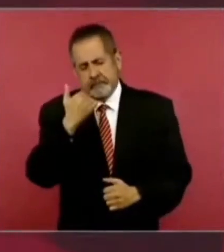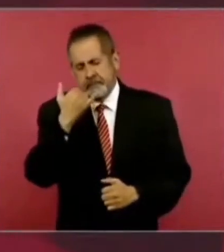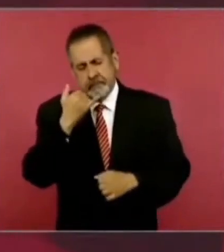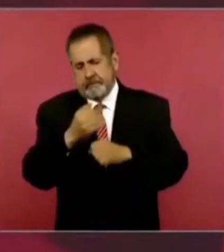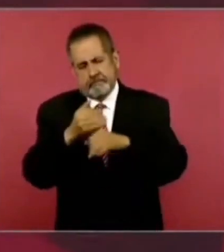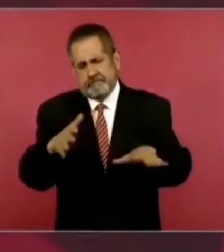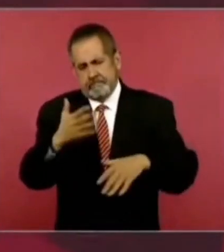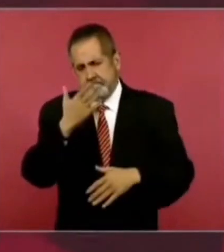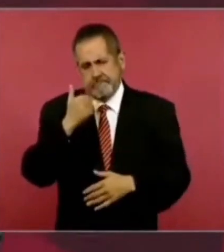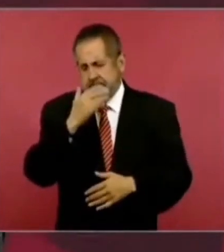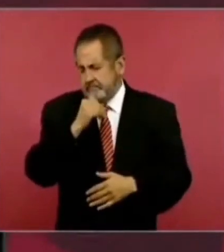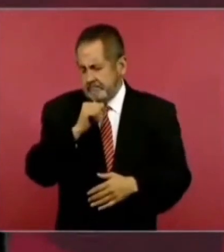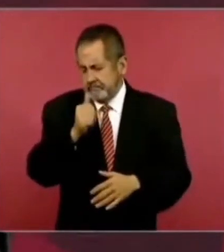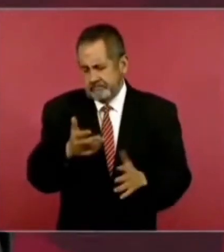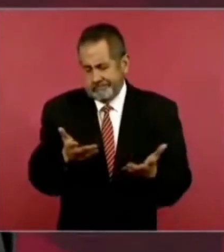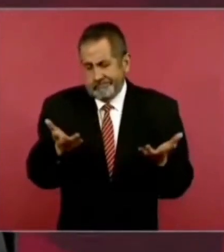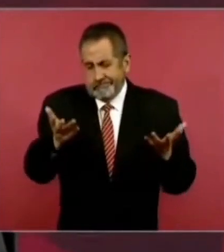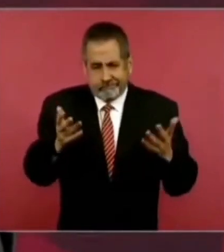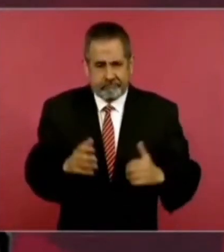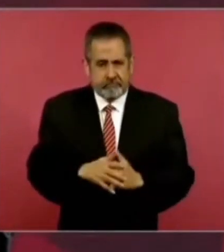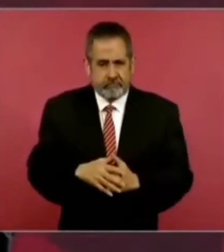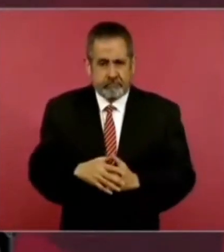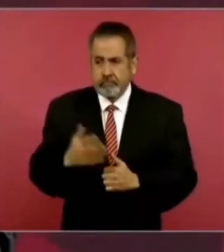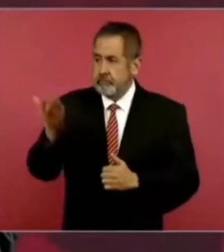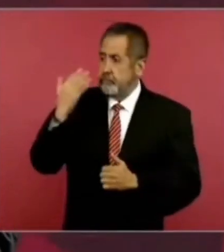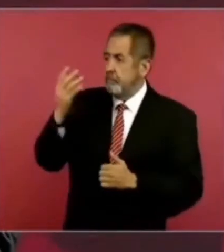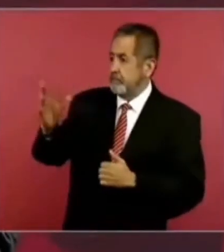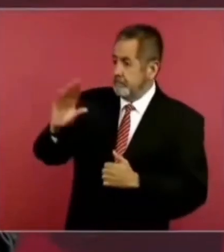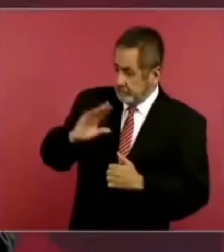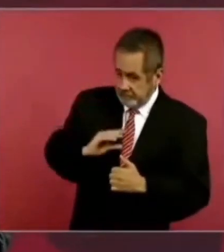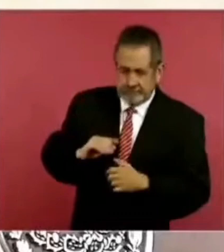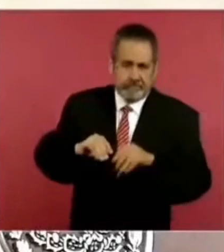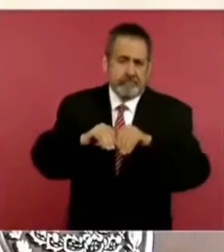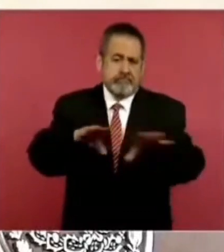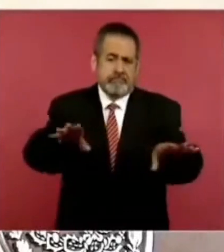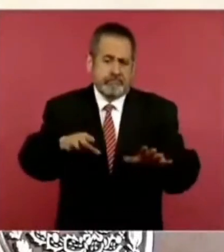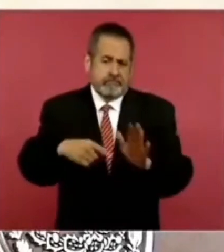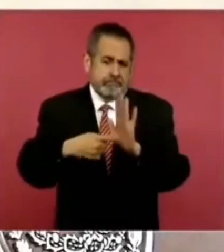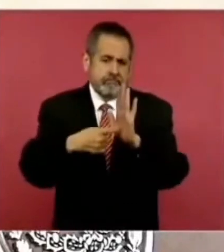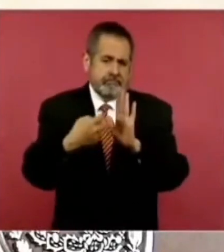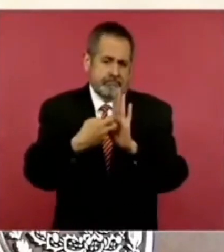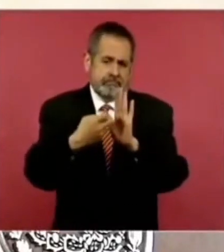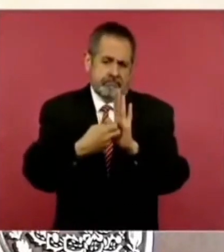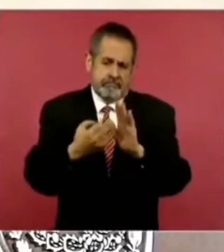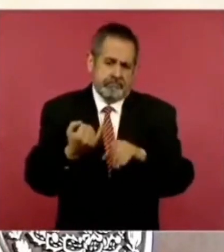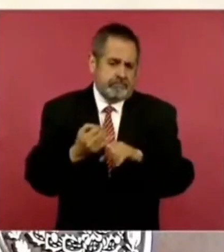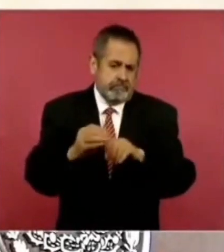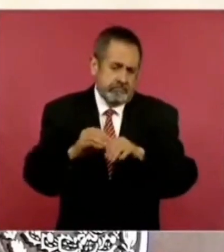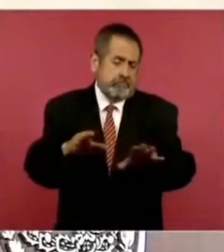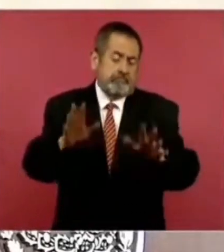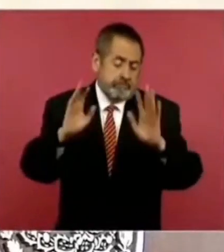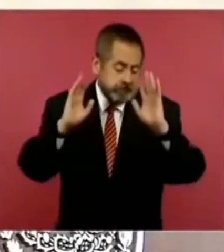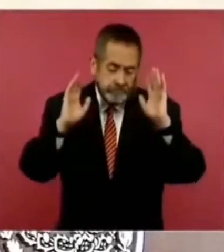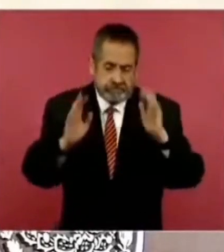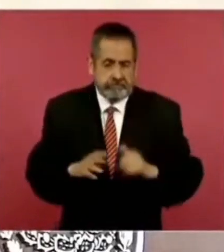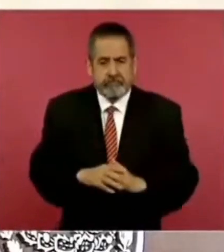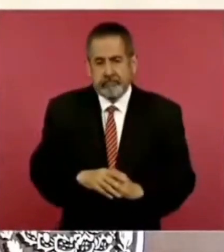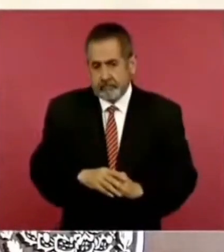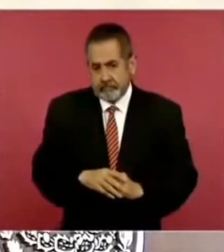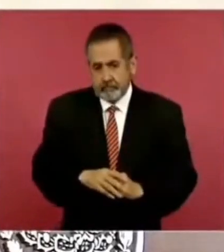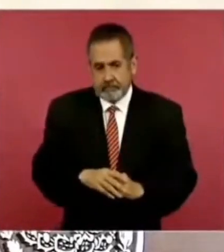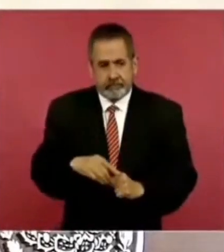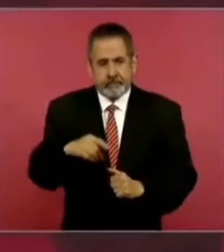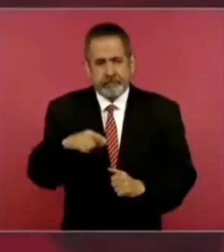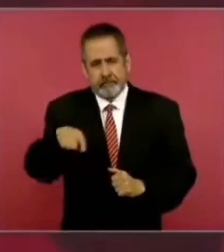tenemos de información es lo que ya vimos a conocer. Esto